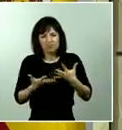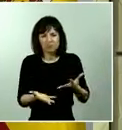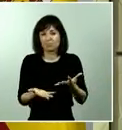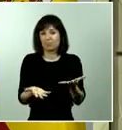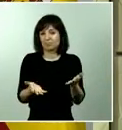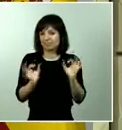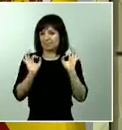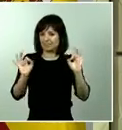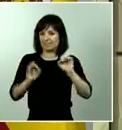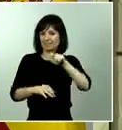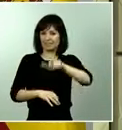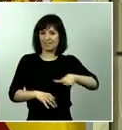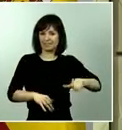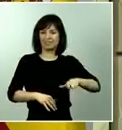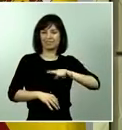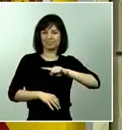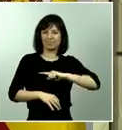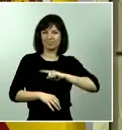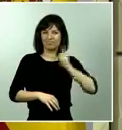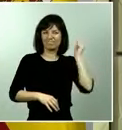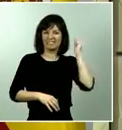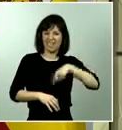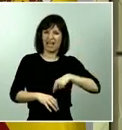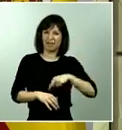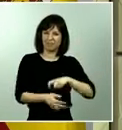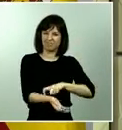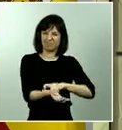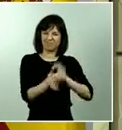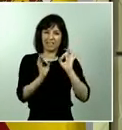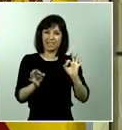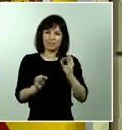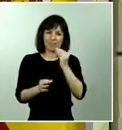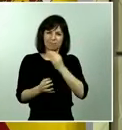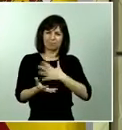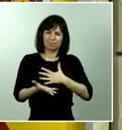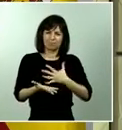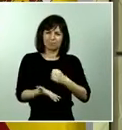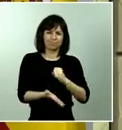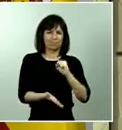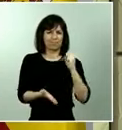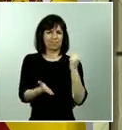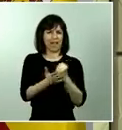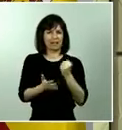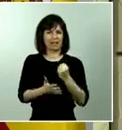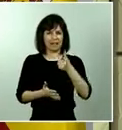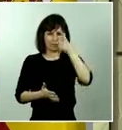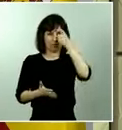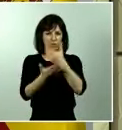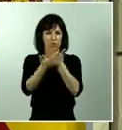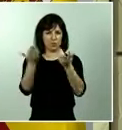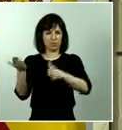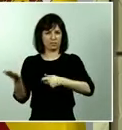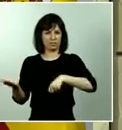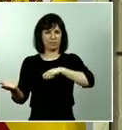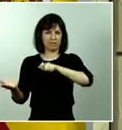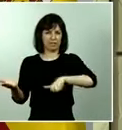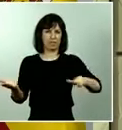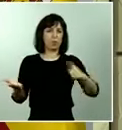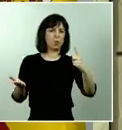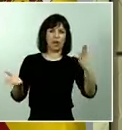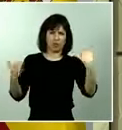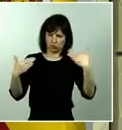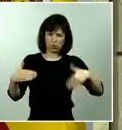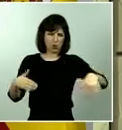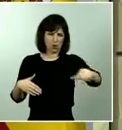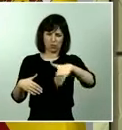Fuerzas Armadas saben hacer, pero que es esa generosidad que caracteriza a todo el pueblo español, sin excepciones. Es